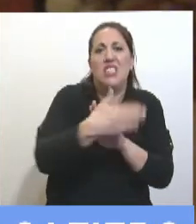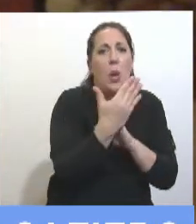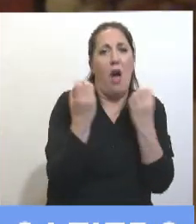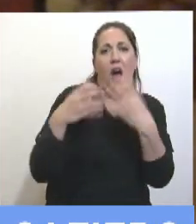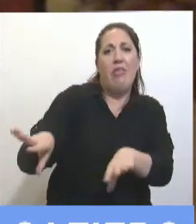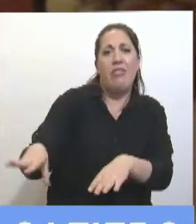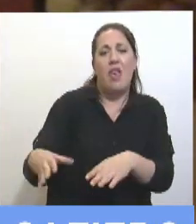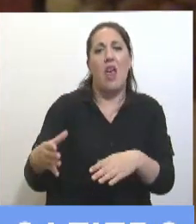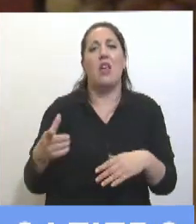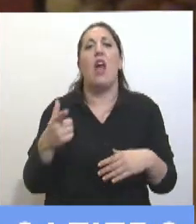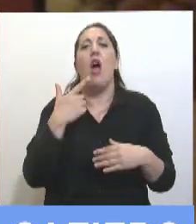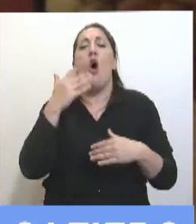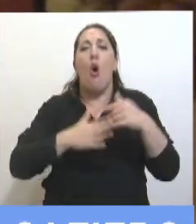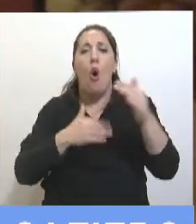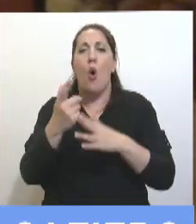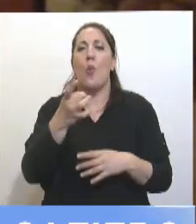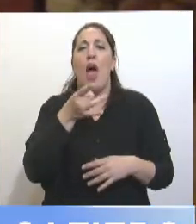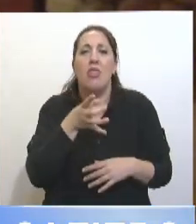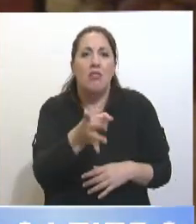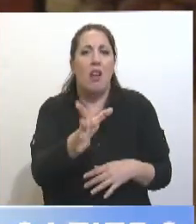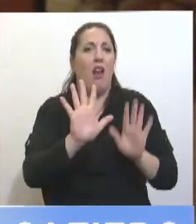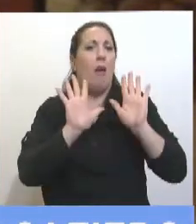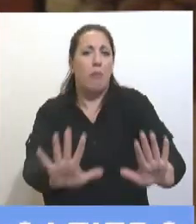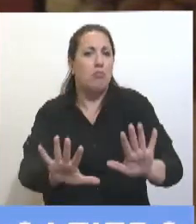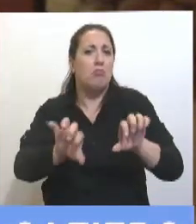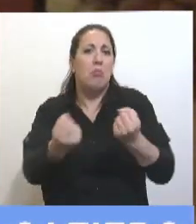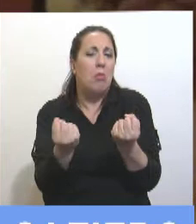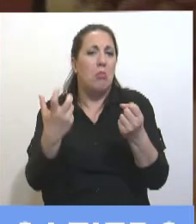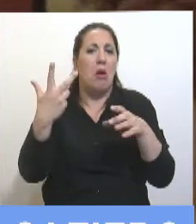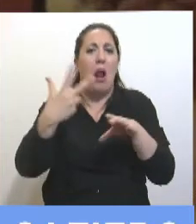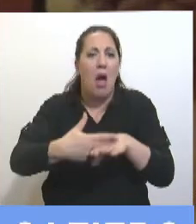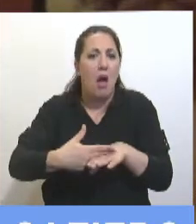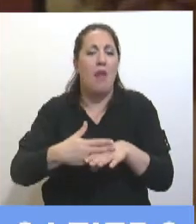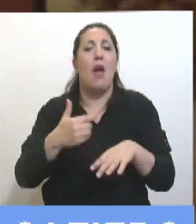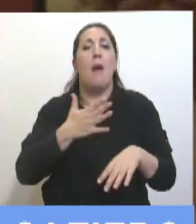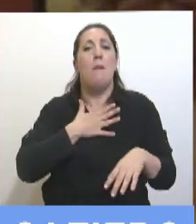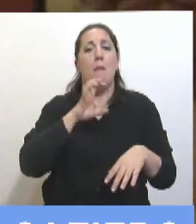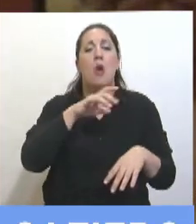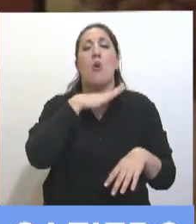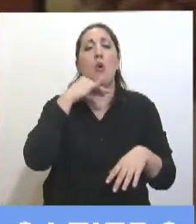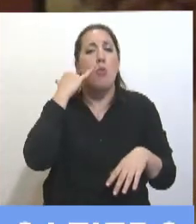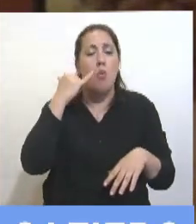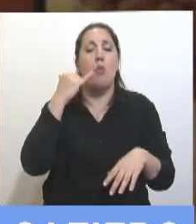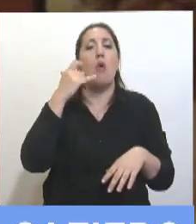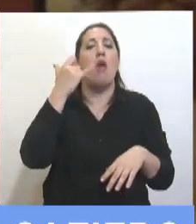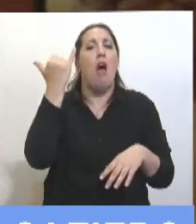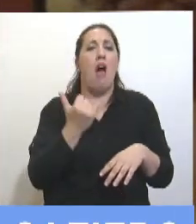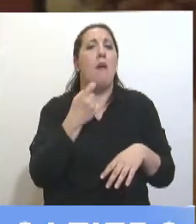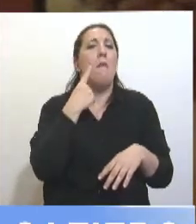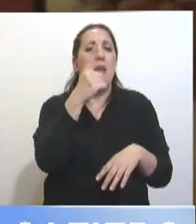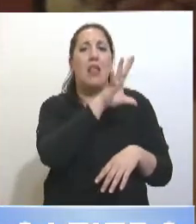Las obras ferroviarias están paradas. En mi provincia y en Jujuy hay 1.500 personas